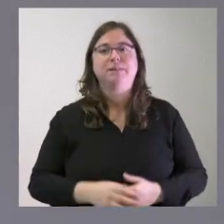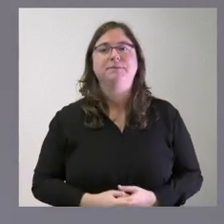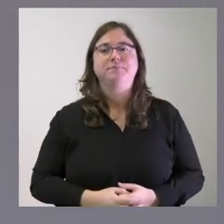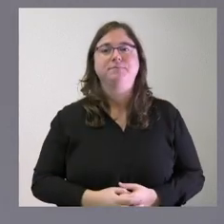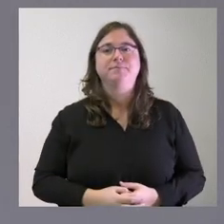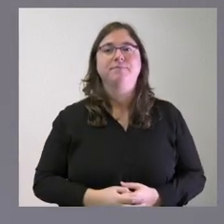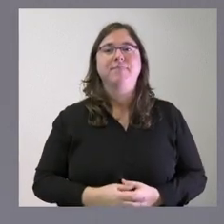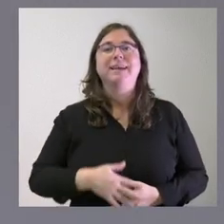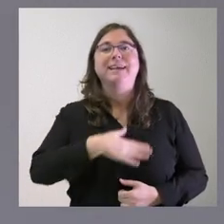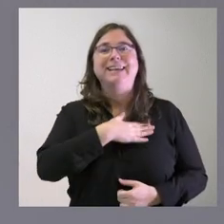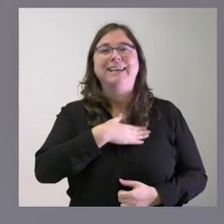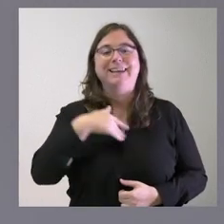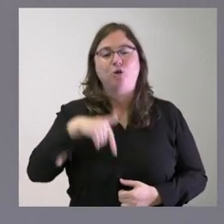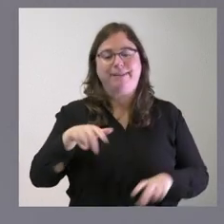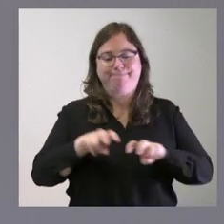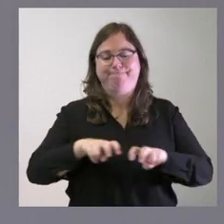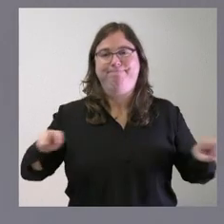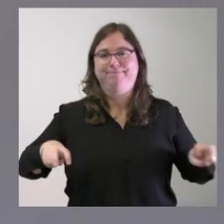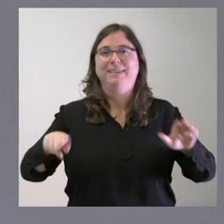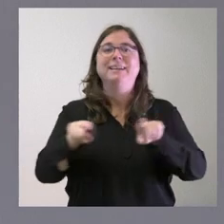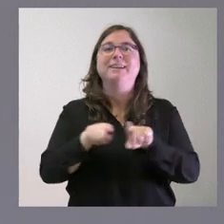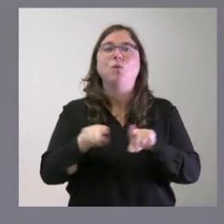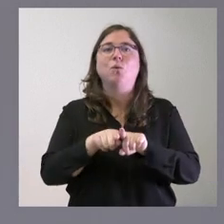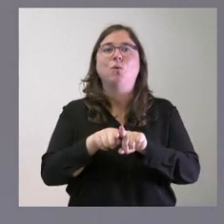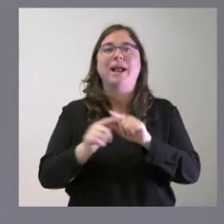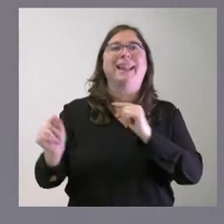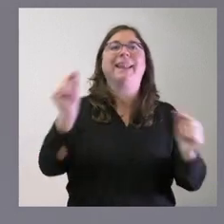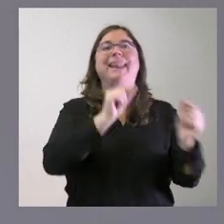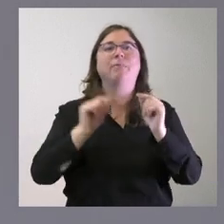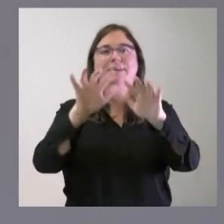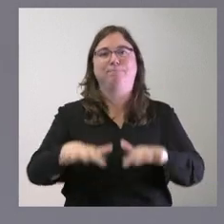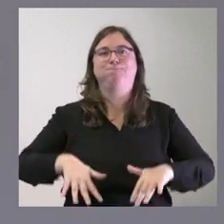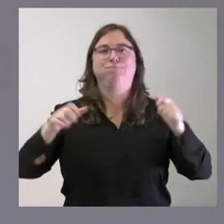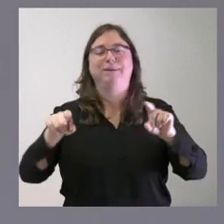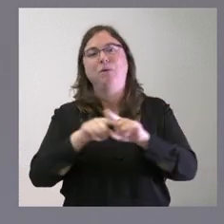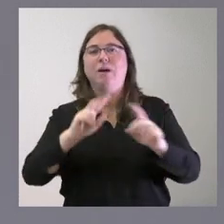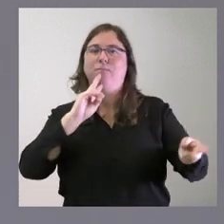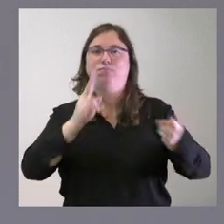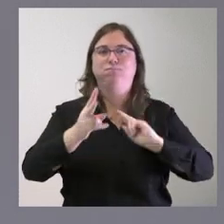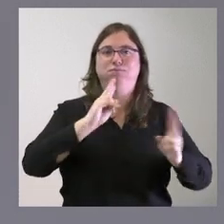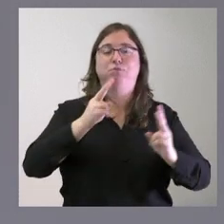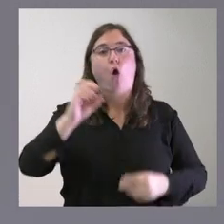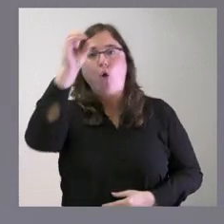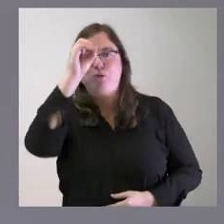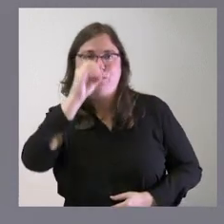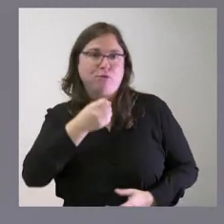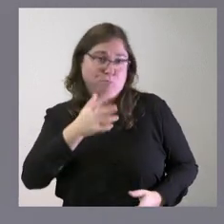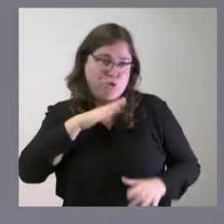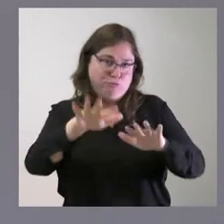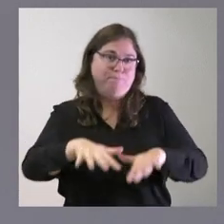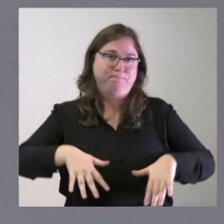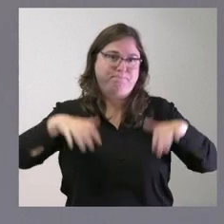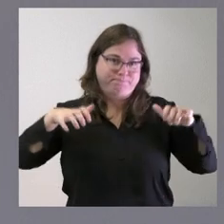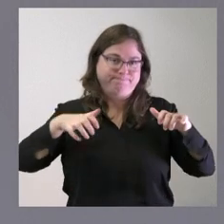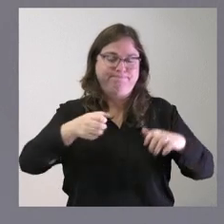no quiero utilizar esta mesa como objeto de debate parlamentario para responder a la oposición para eso está el parlamento y